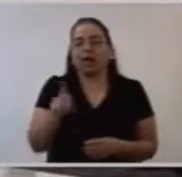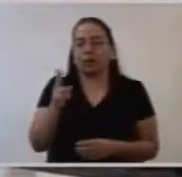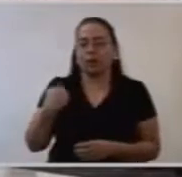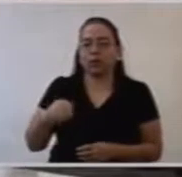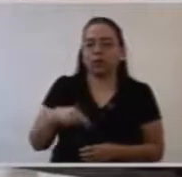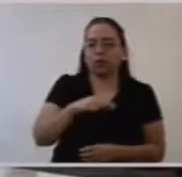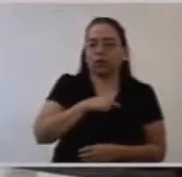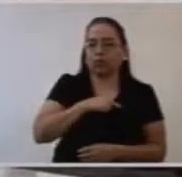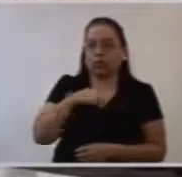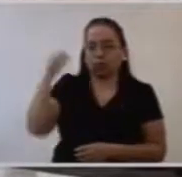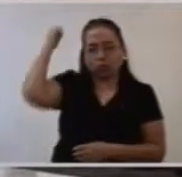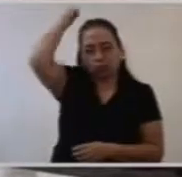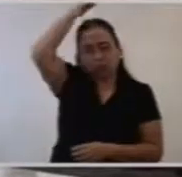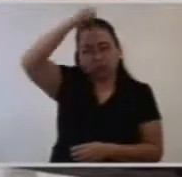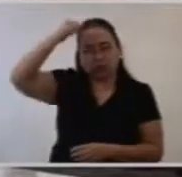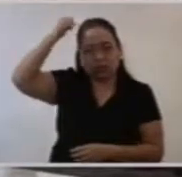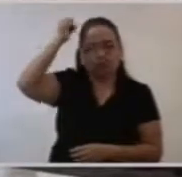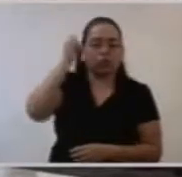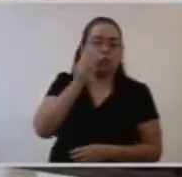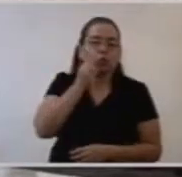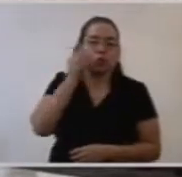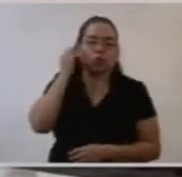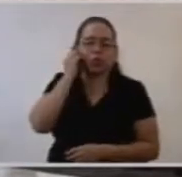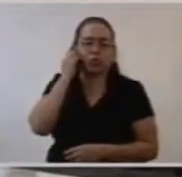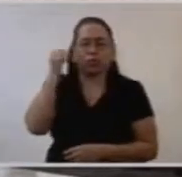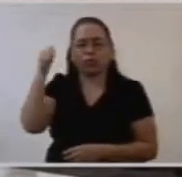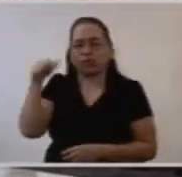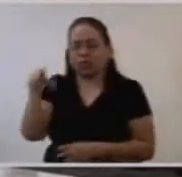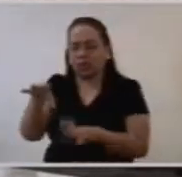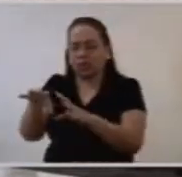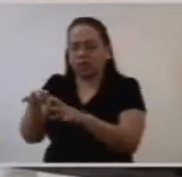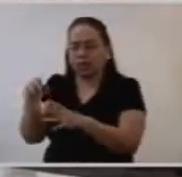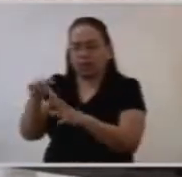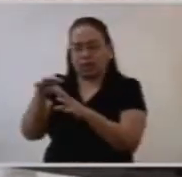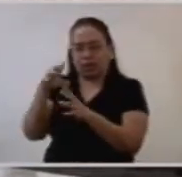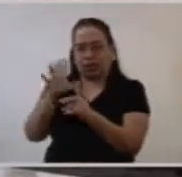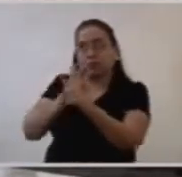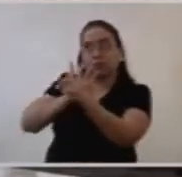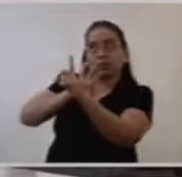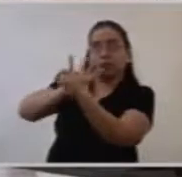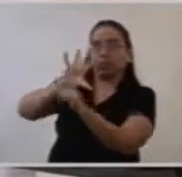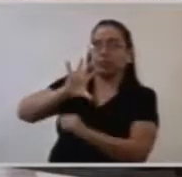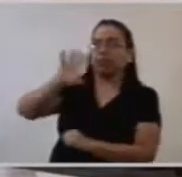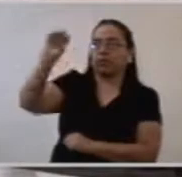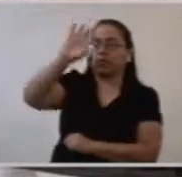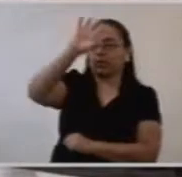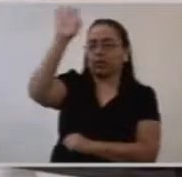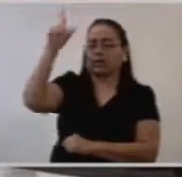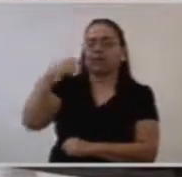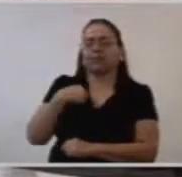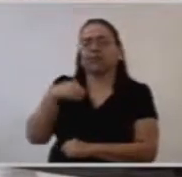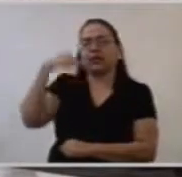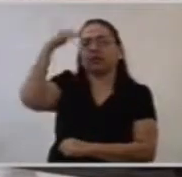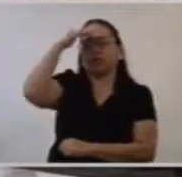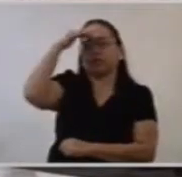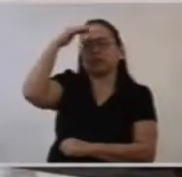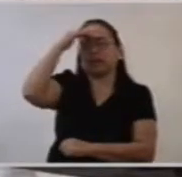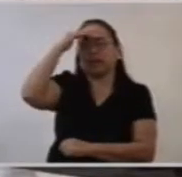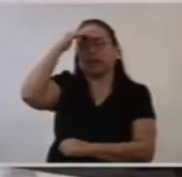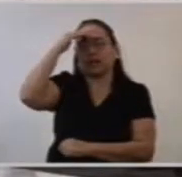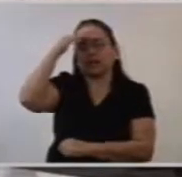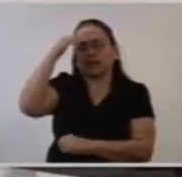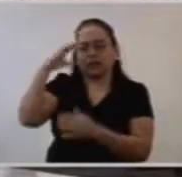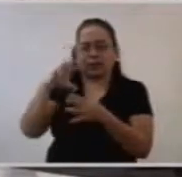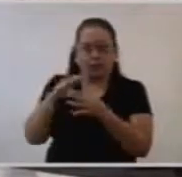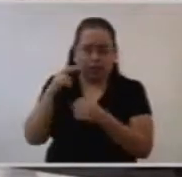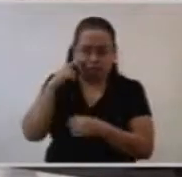tenemos que aprender siempre de Jesús, que pone sobre todo a Dios.